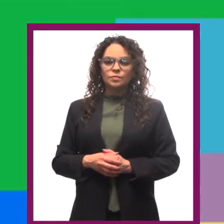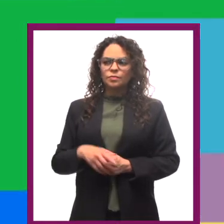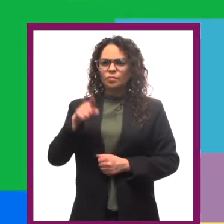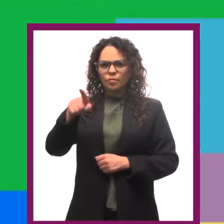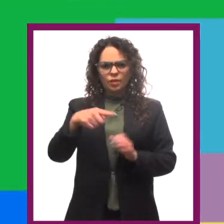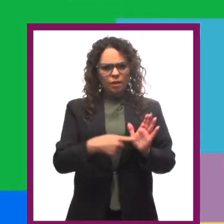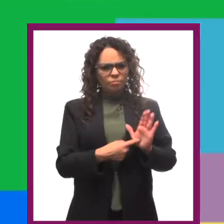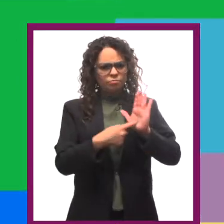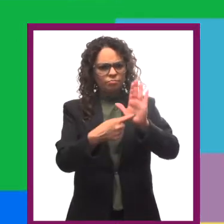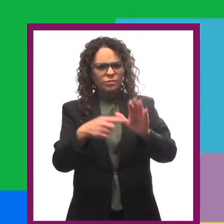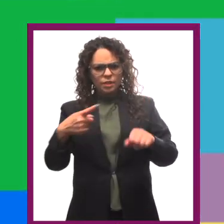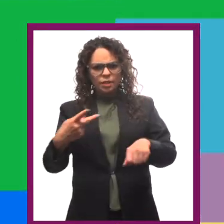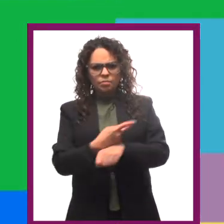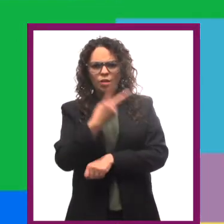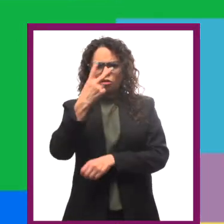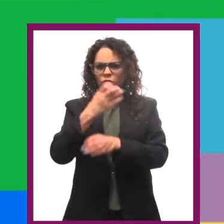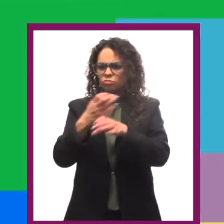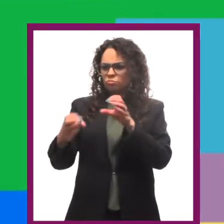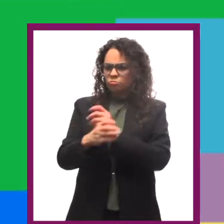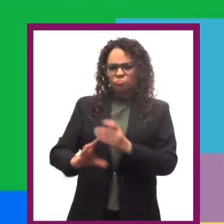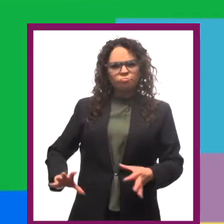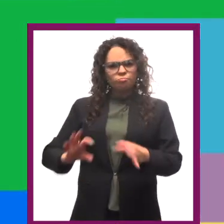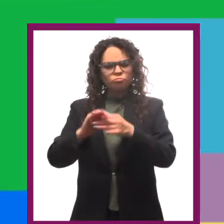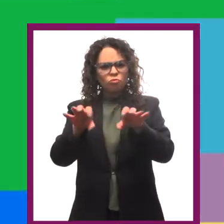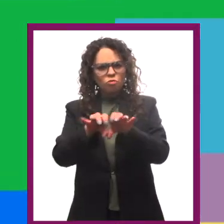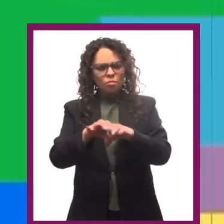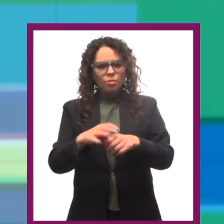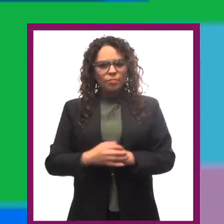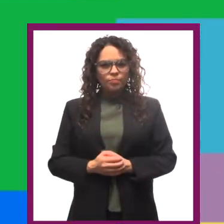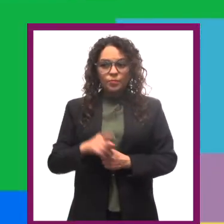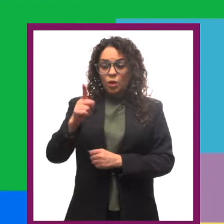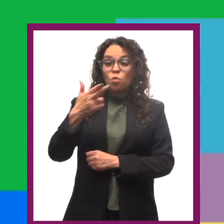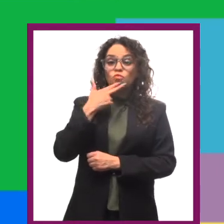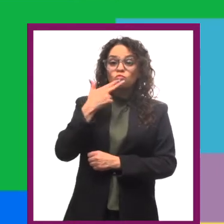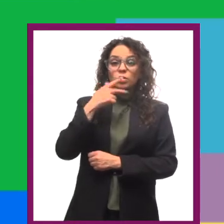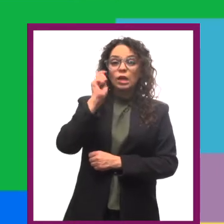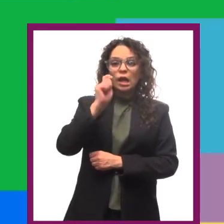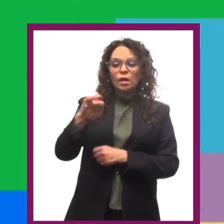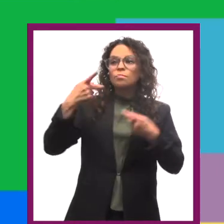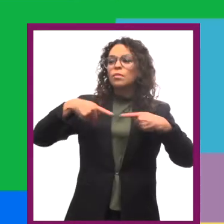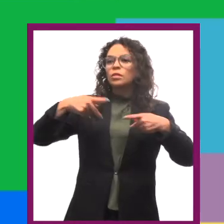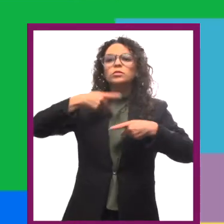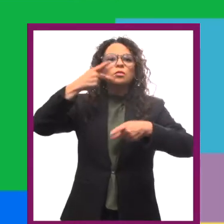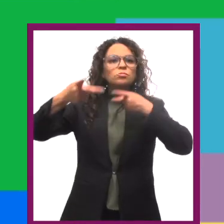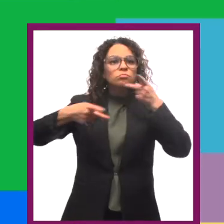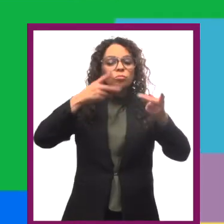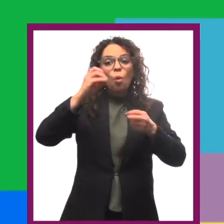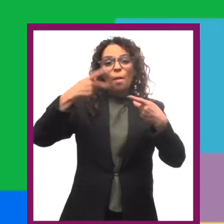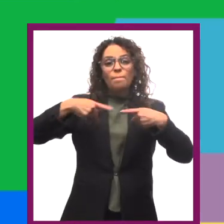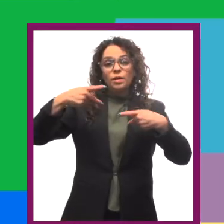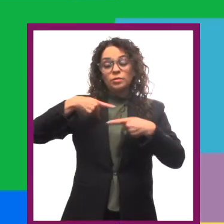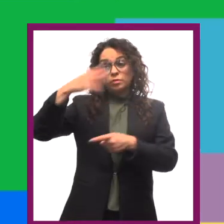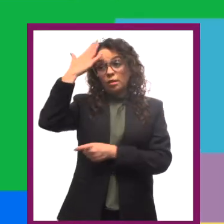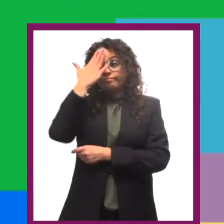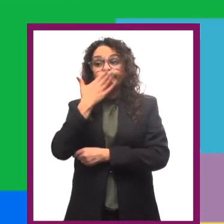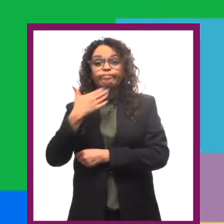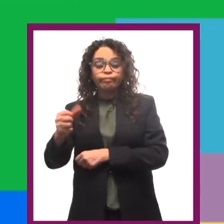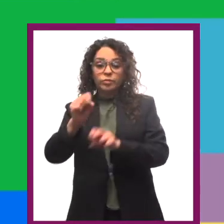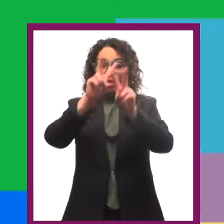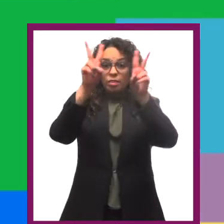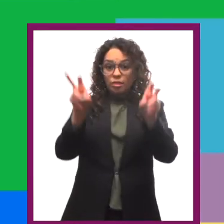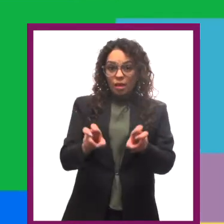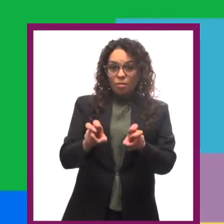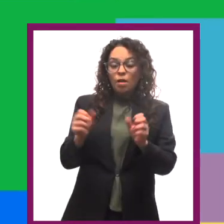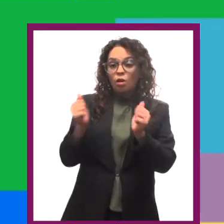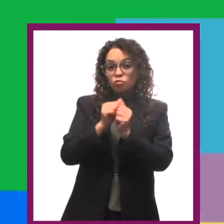Demuestra una relación causa-efecto entre dos hechos Utiliza testimonios de personas o profesionales